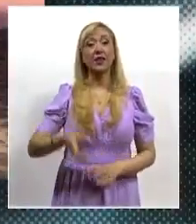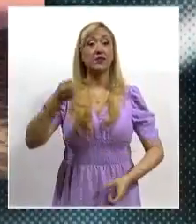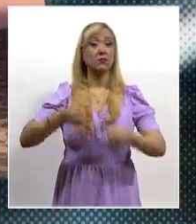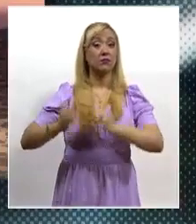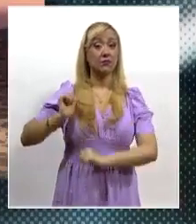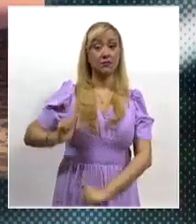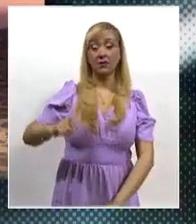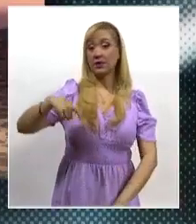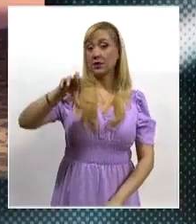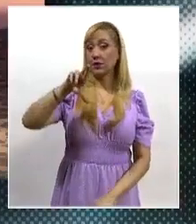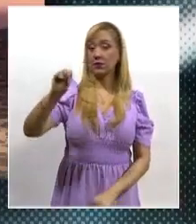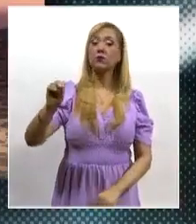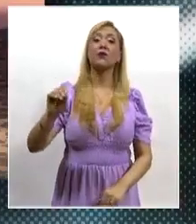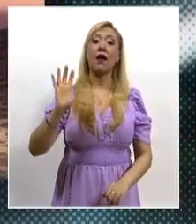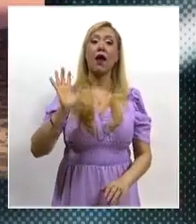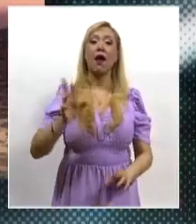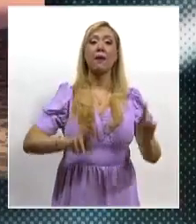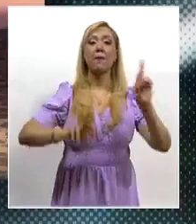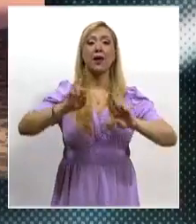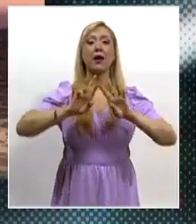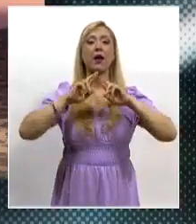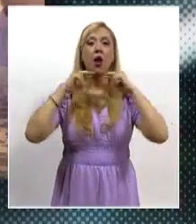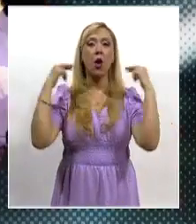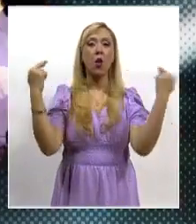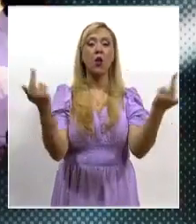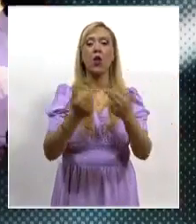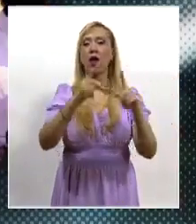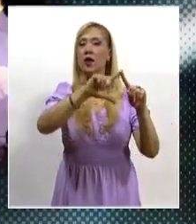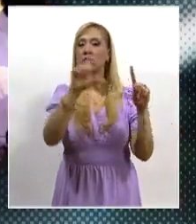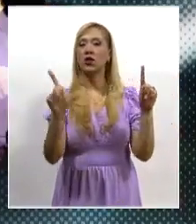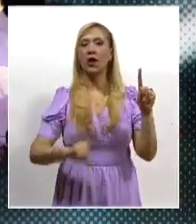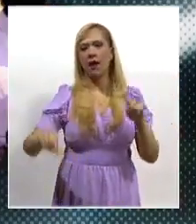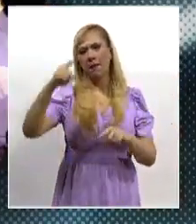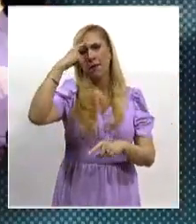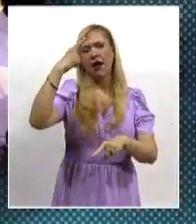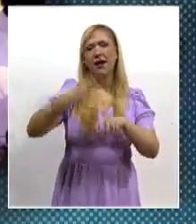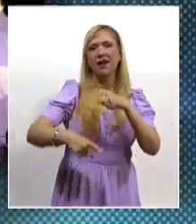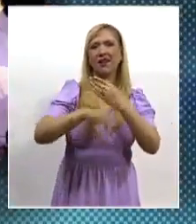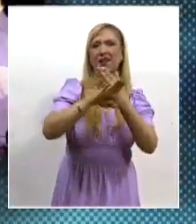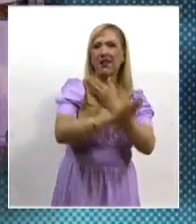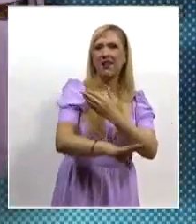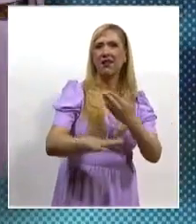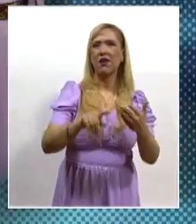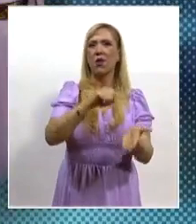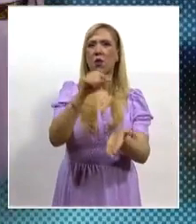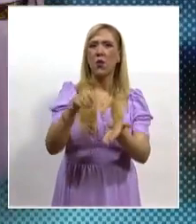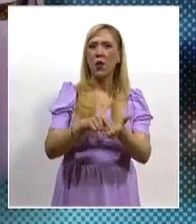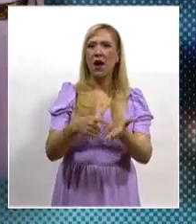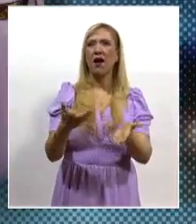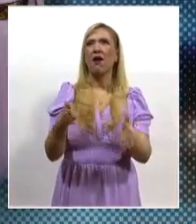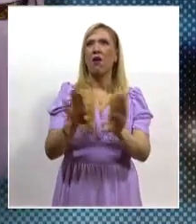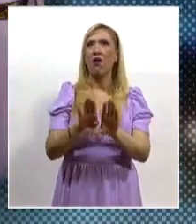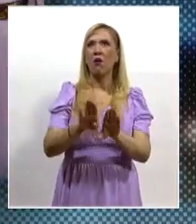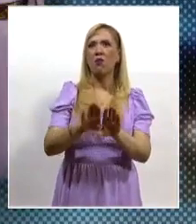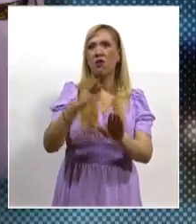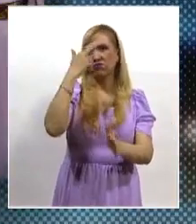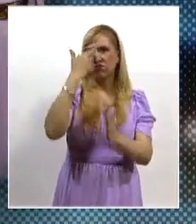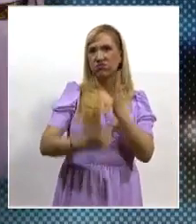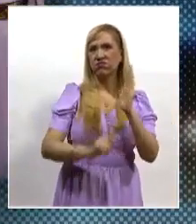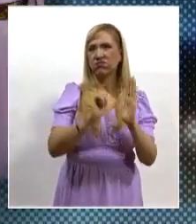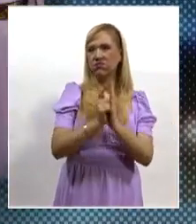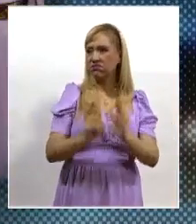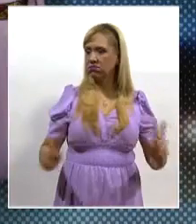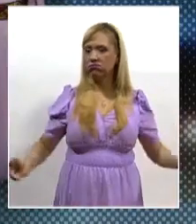Judicial de Quintana Roo participó en la reunión nacional de los Centros Estatales de Prevención del Delito, espacio para encontrar soluciones en